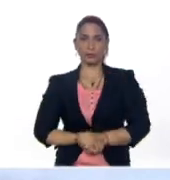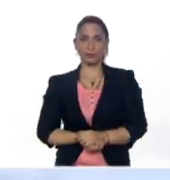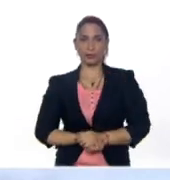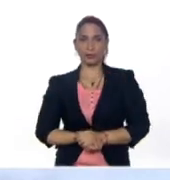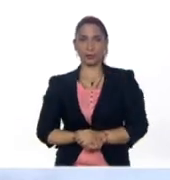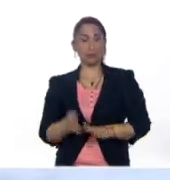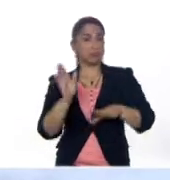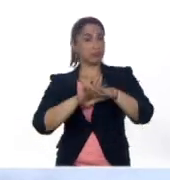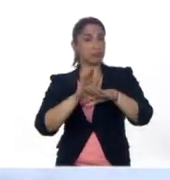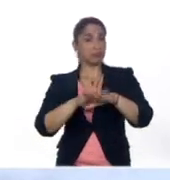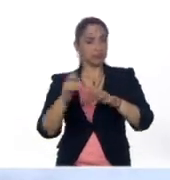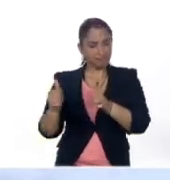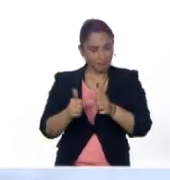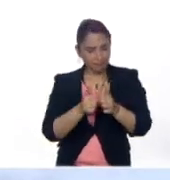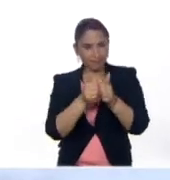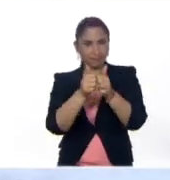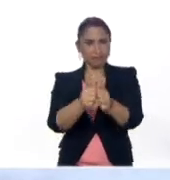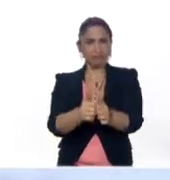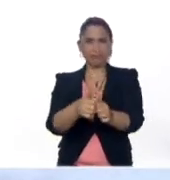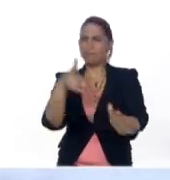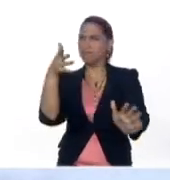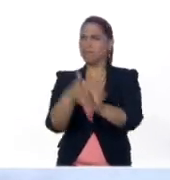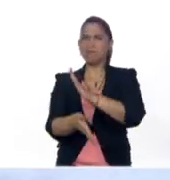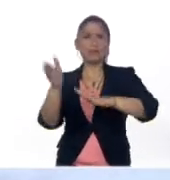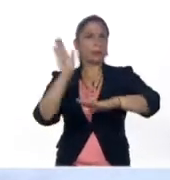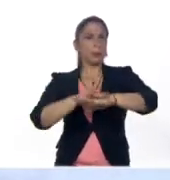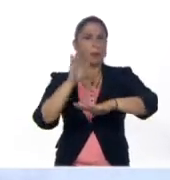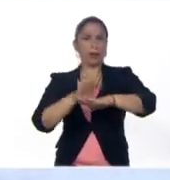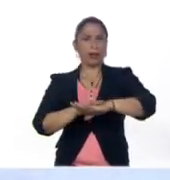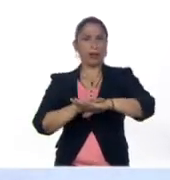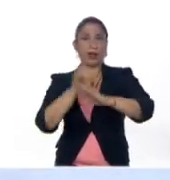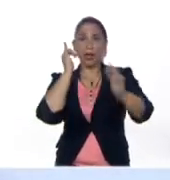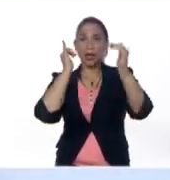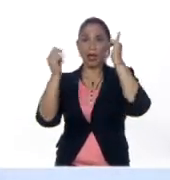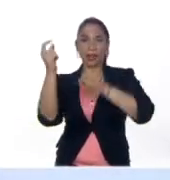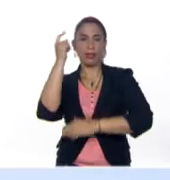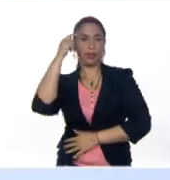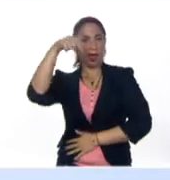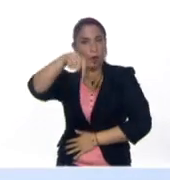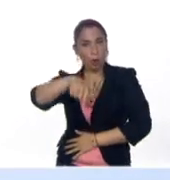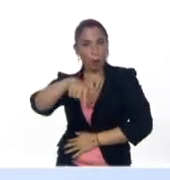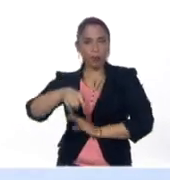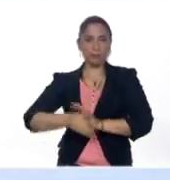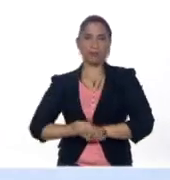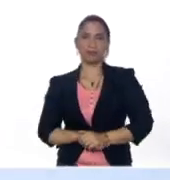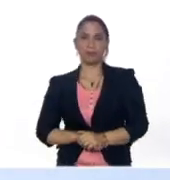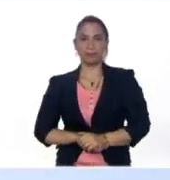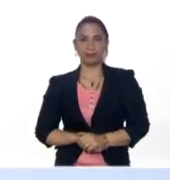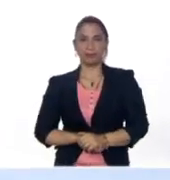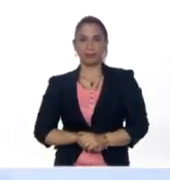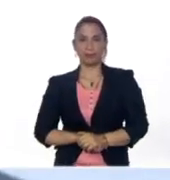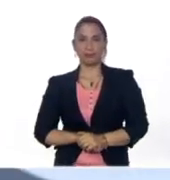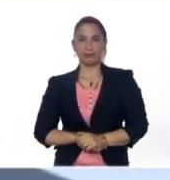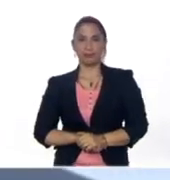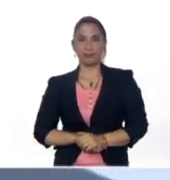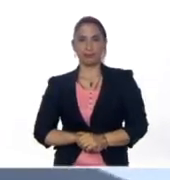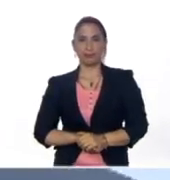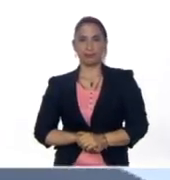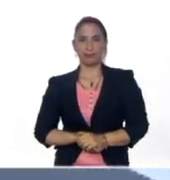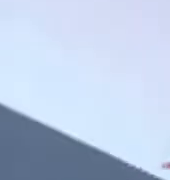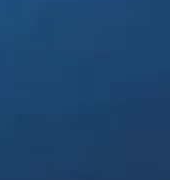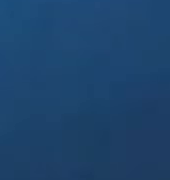¿qué les parece si me acompañan a averiguar qué se celebra, qué se conmemora o qué se recuerda un día como hoy?